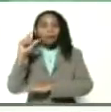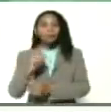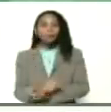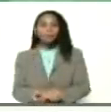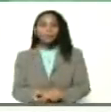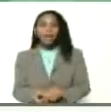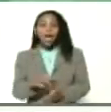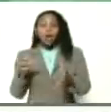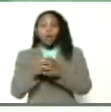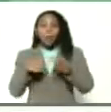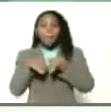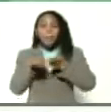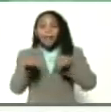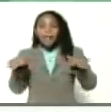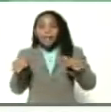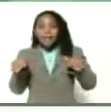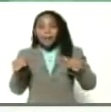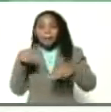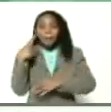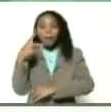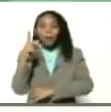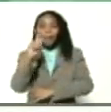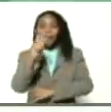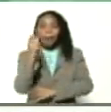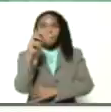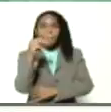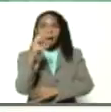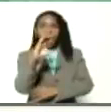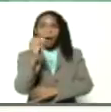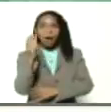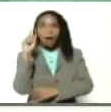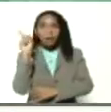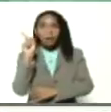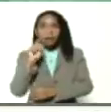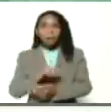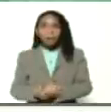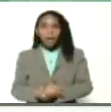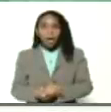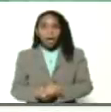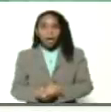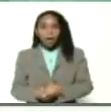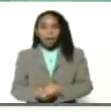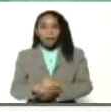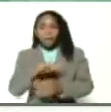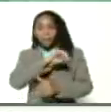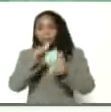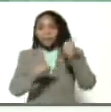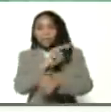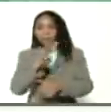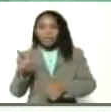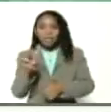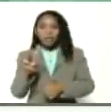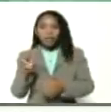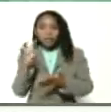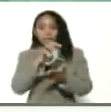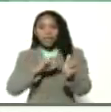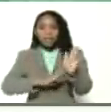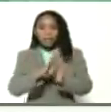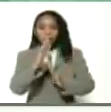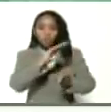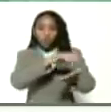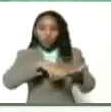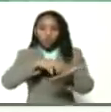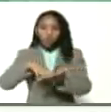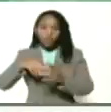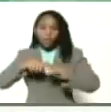sector Las Playitas, parroquia Tamaca, allá está Faiz Cacén, viceministro de Desarrollo Agrario y Gestión de Tierra,